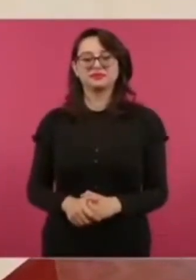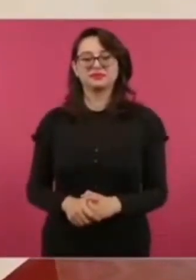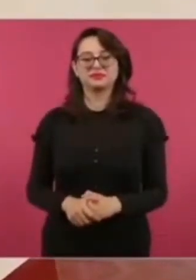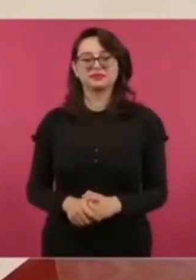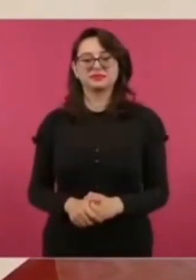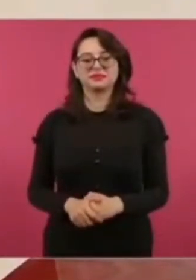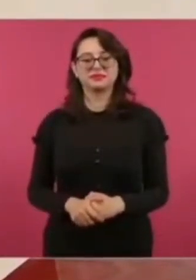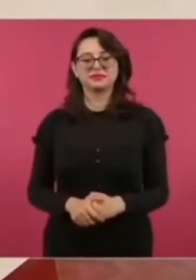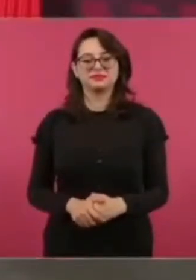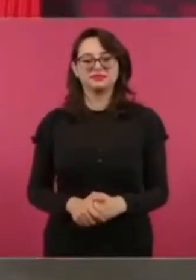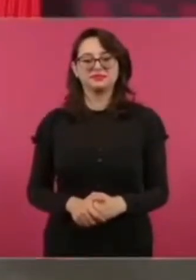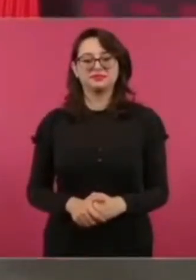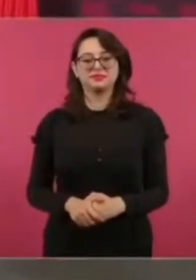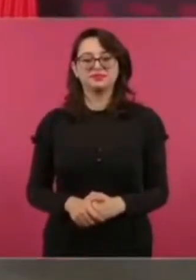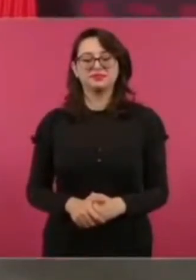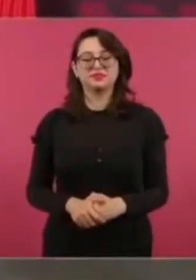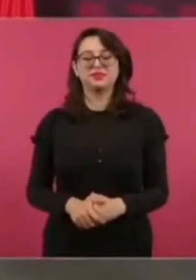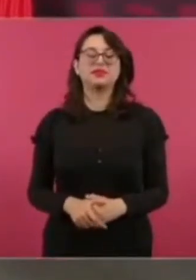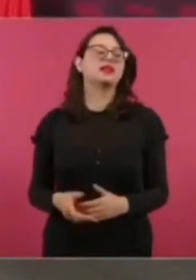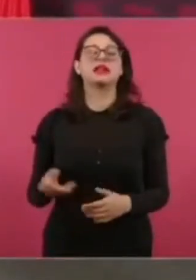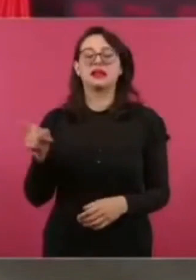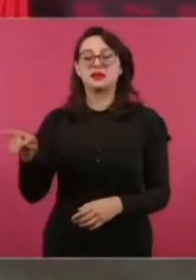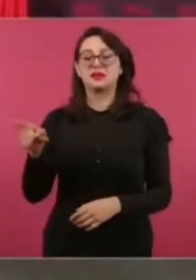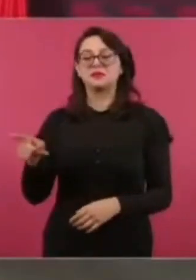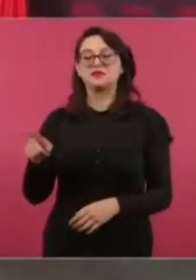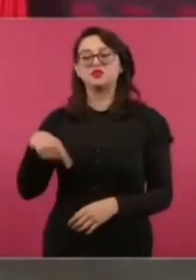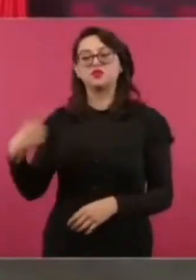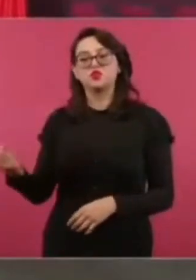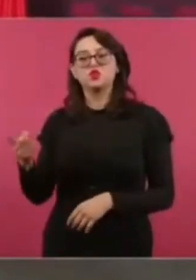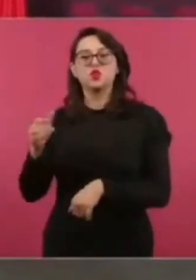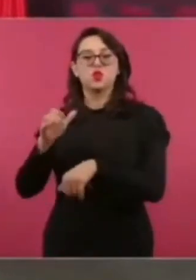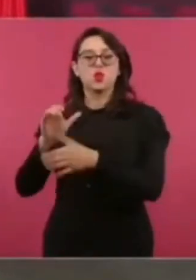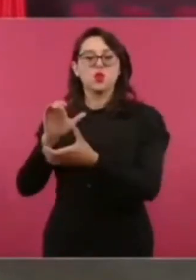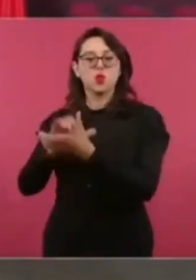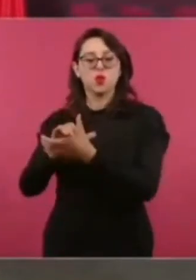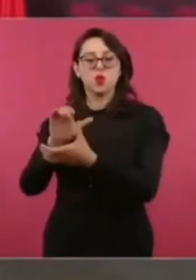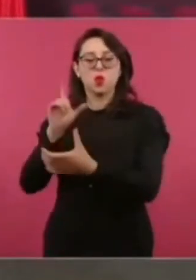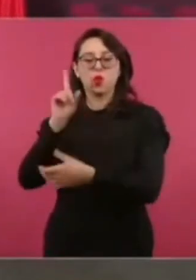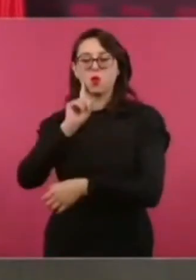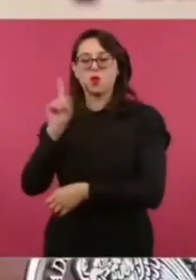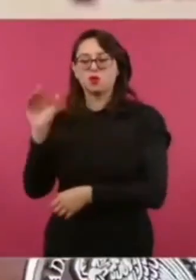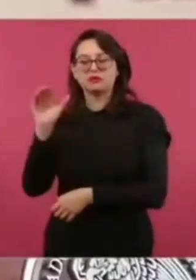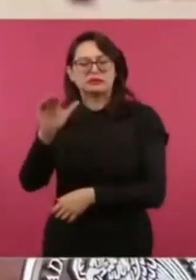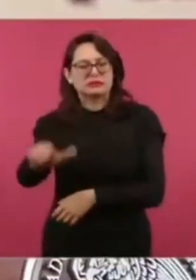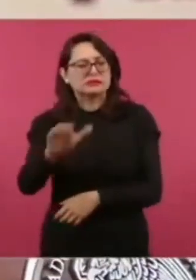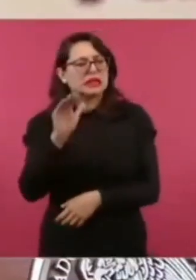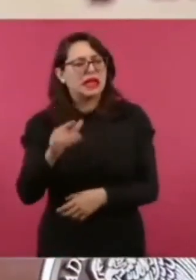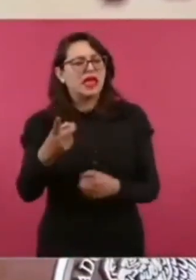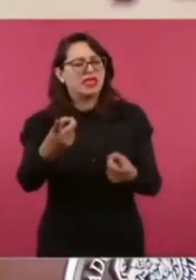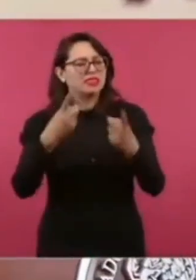que me des 200 pesos para ir al mercado.